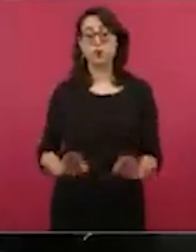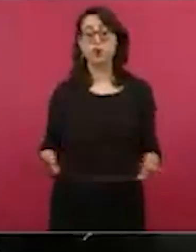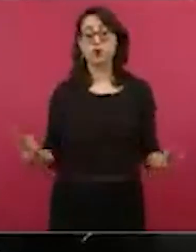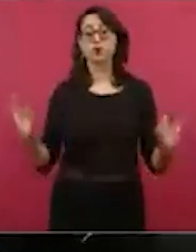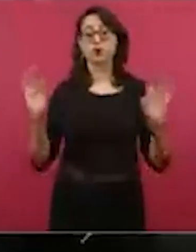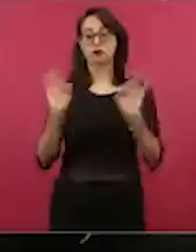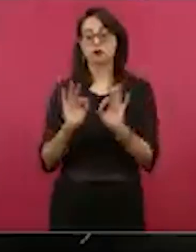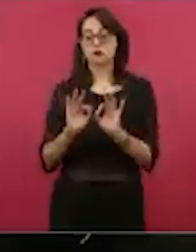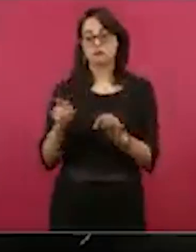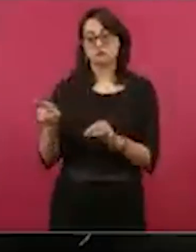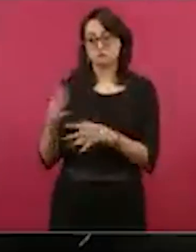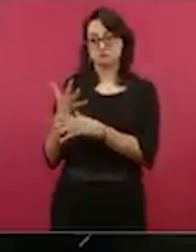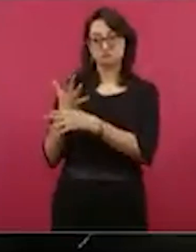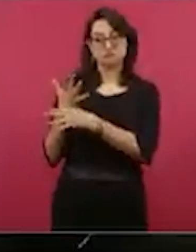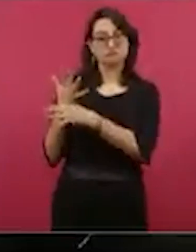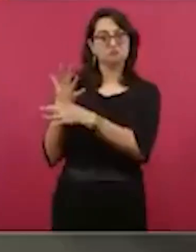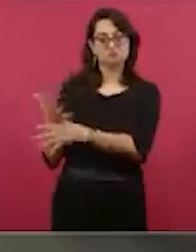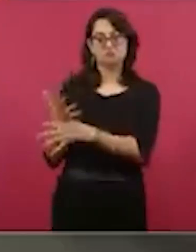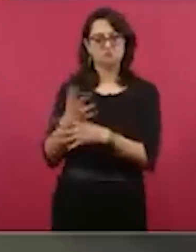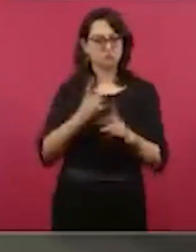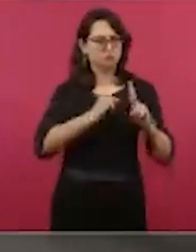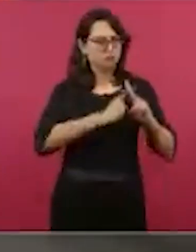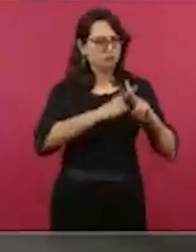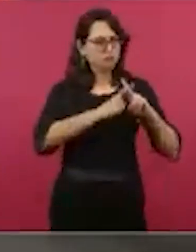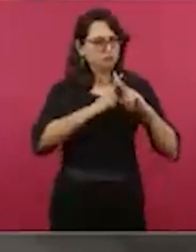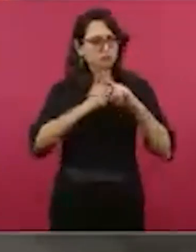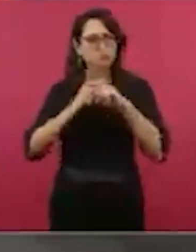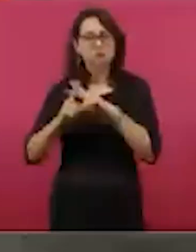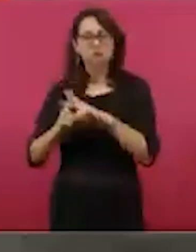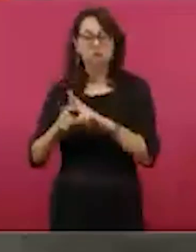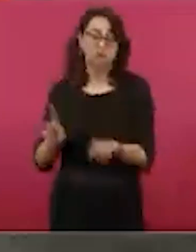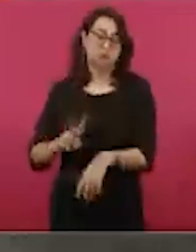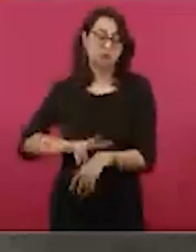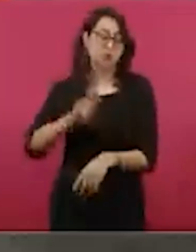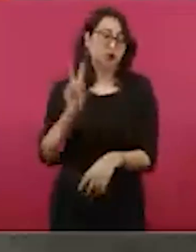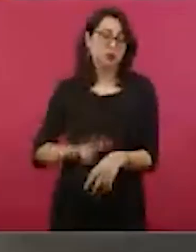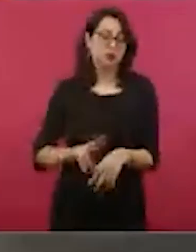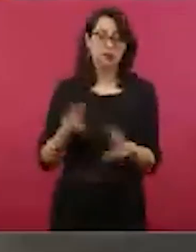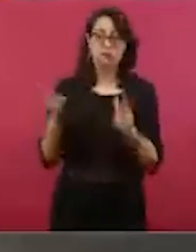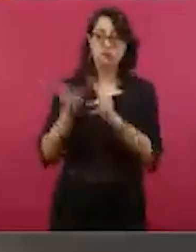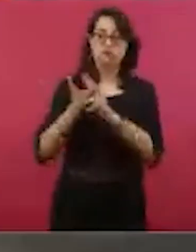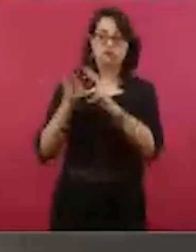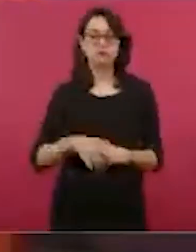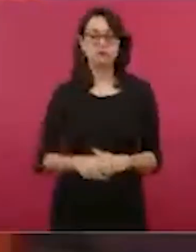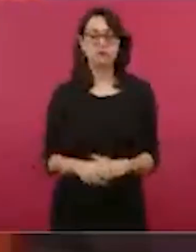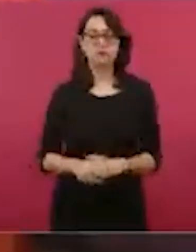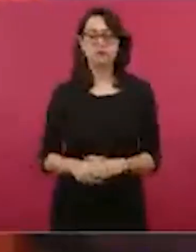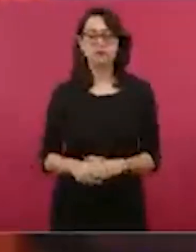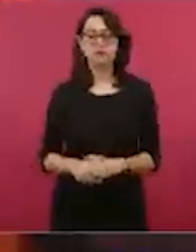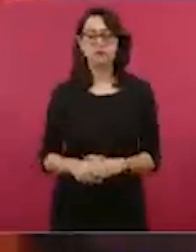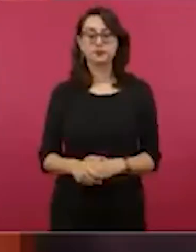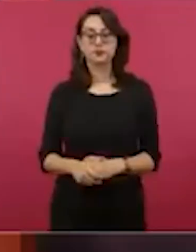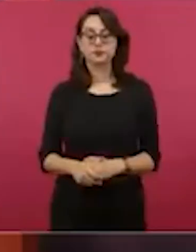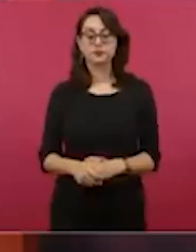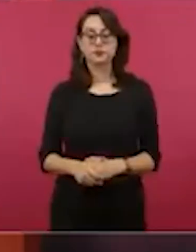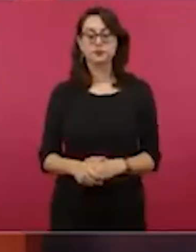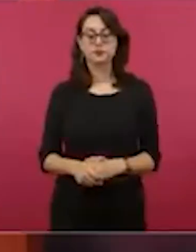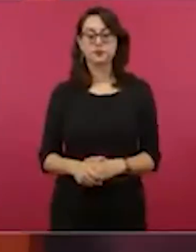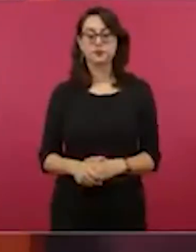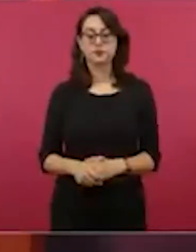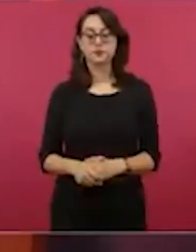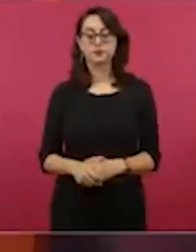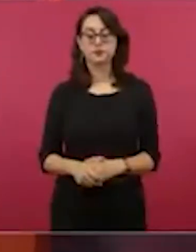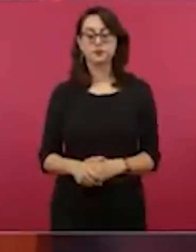disminución de homicidios en nuestro país. Hay una disminución